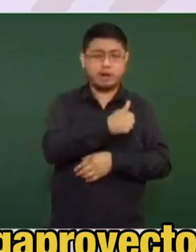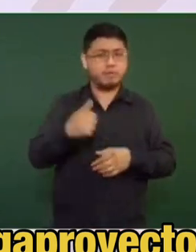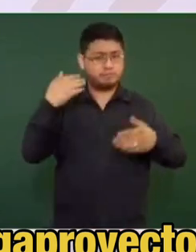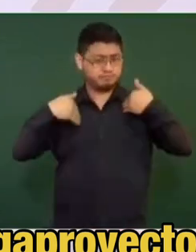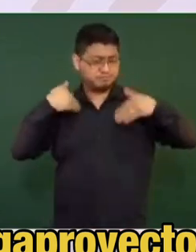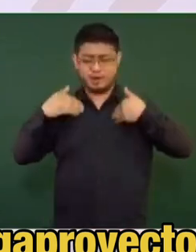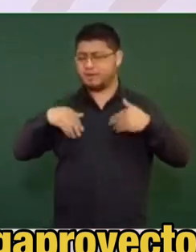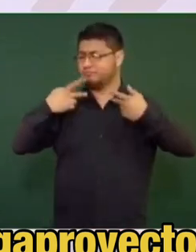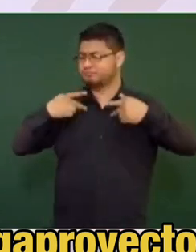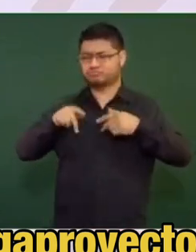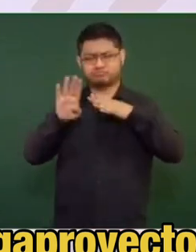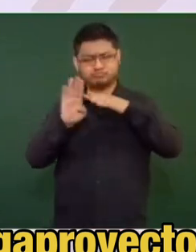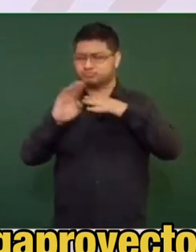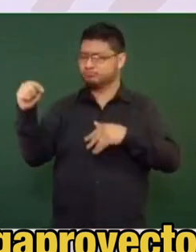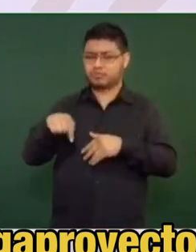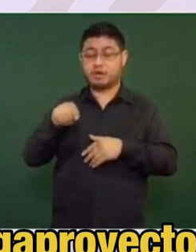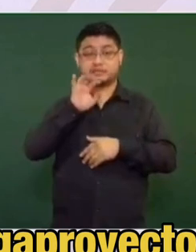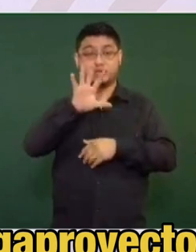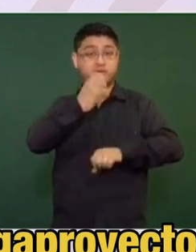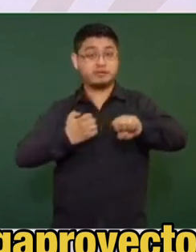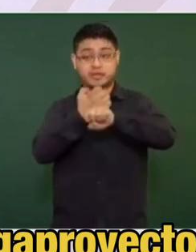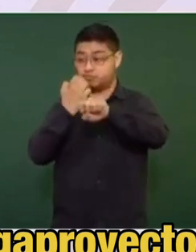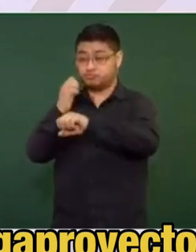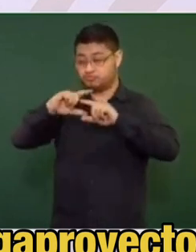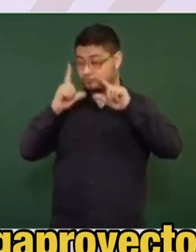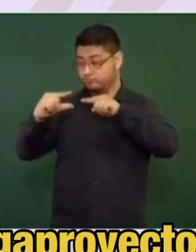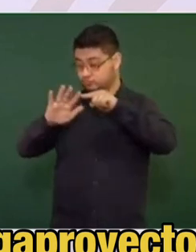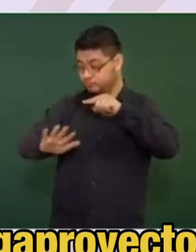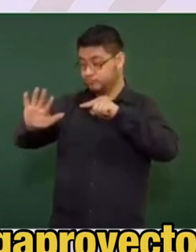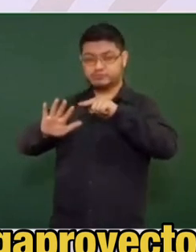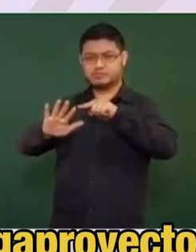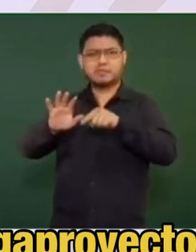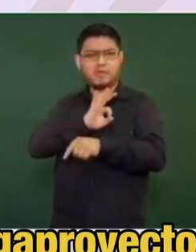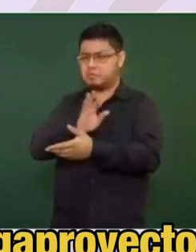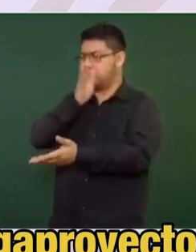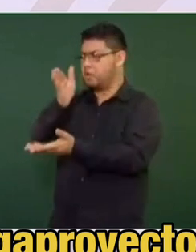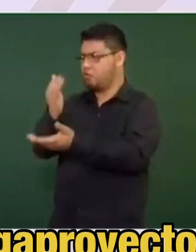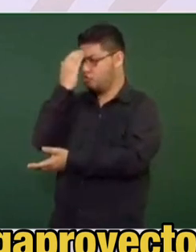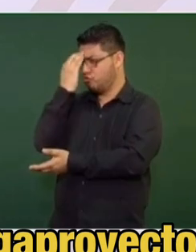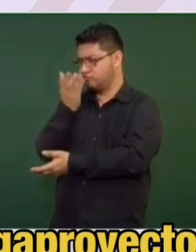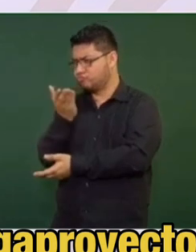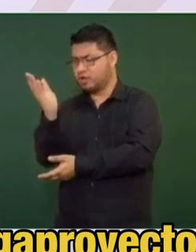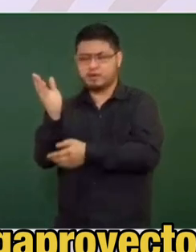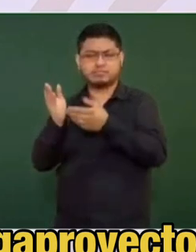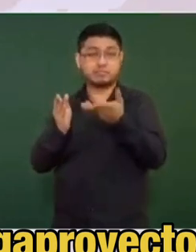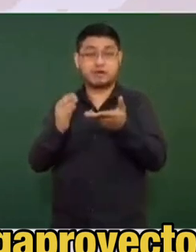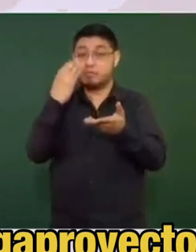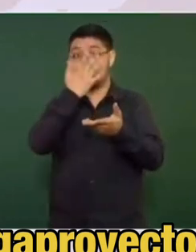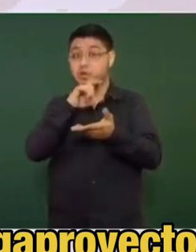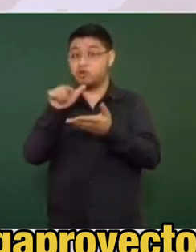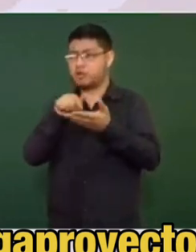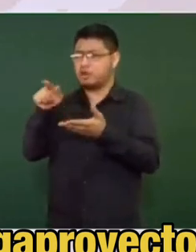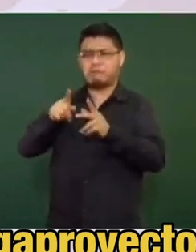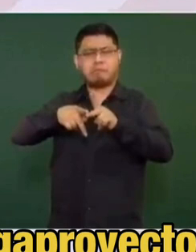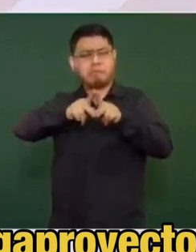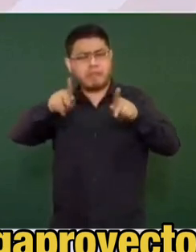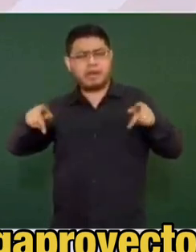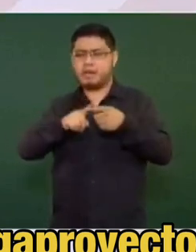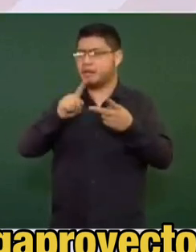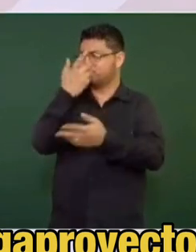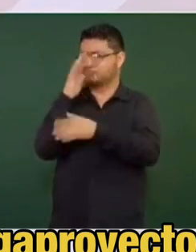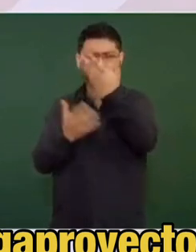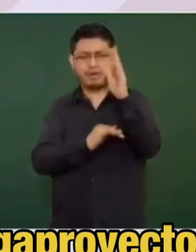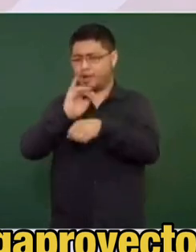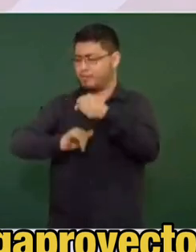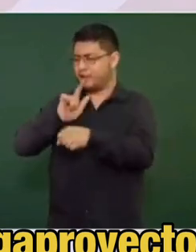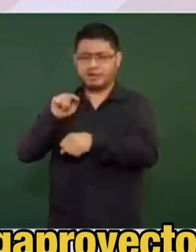a turistas nacionales y del extranjero por cinco estados del sureste. Van a poder visitar una mística, bella región de playa, selva tropical, flora,